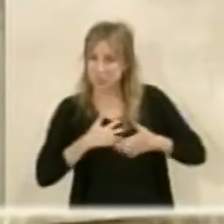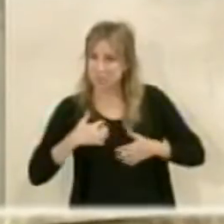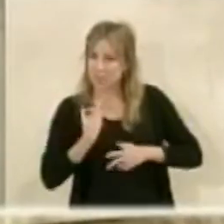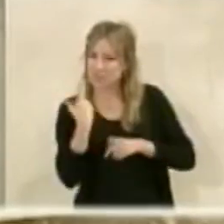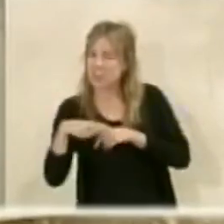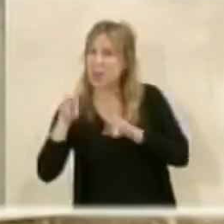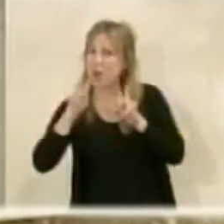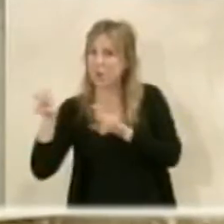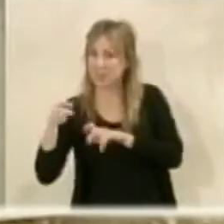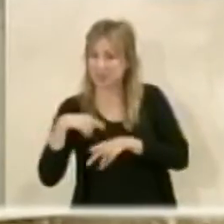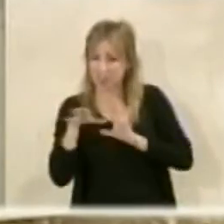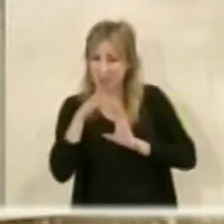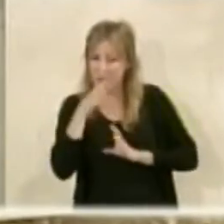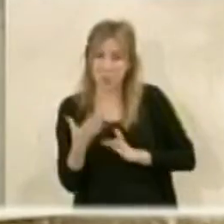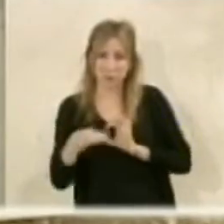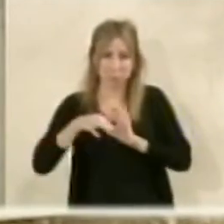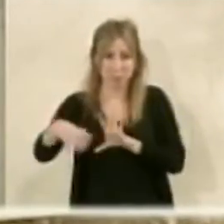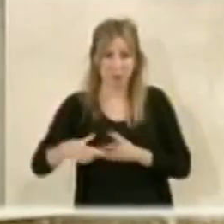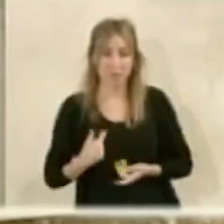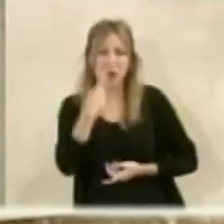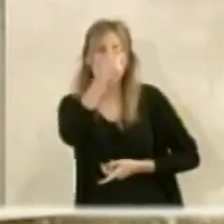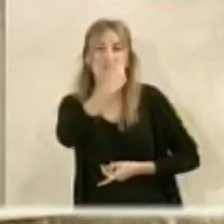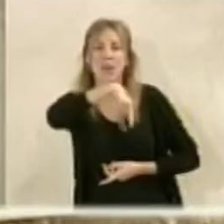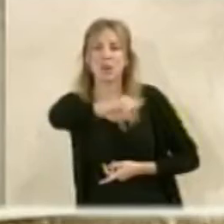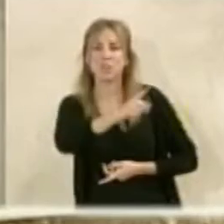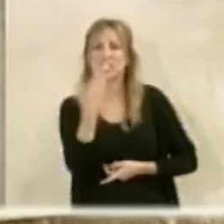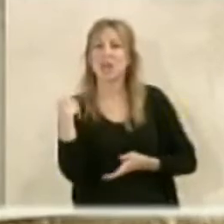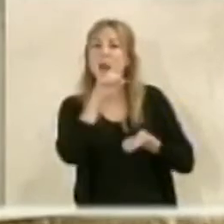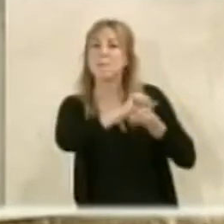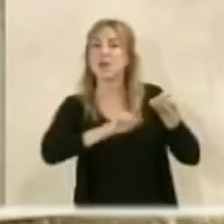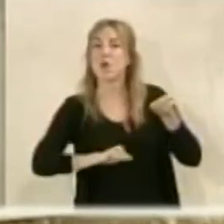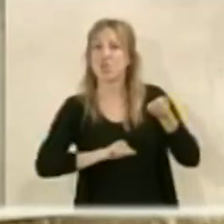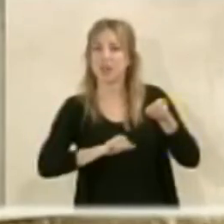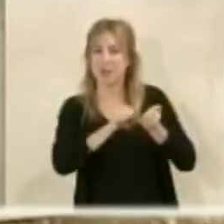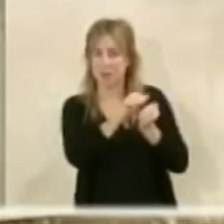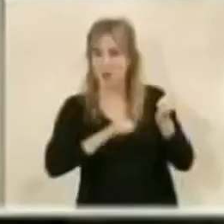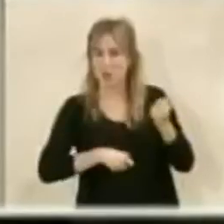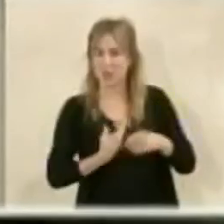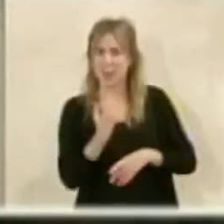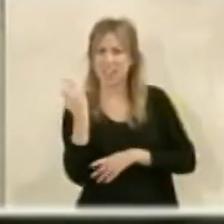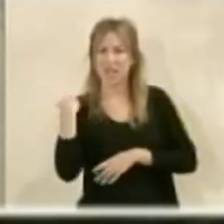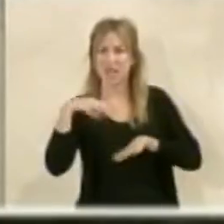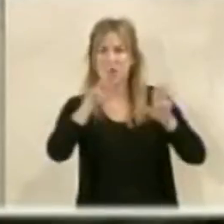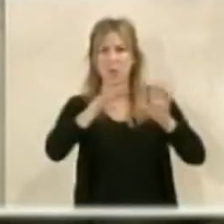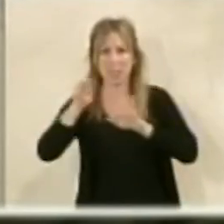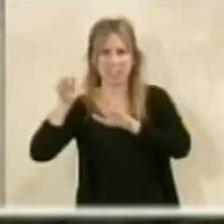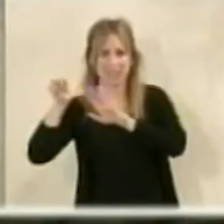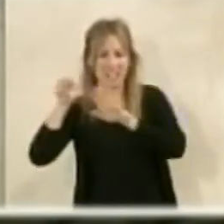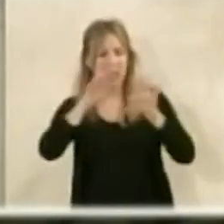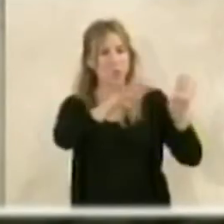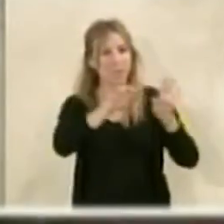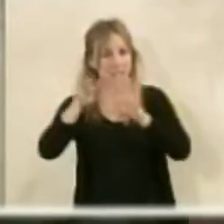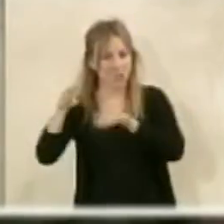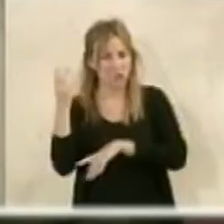cuestiones que no ha lugar solamente recordarle una cosa el pegó del 98 es cierto que era alcalde Juan Mejino con el Partido